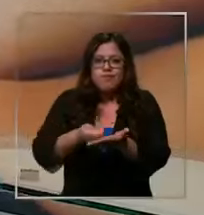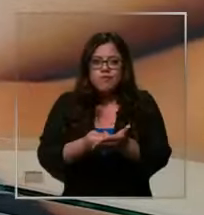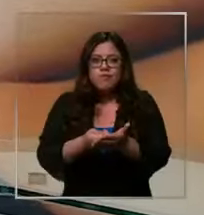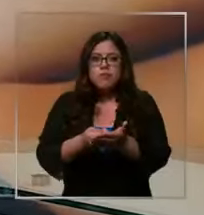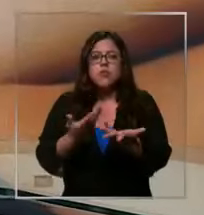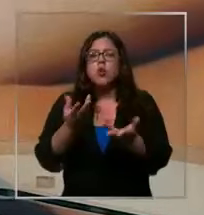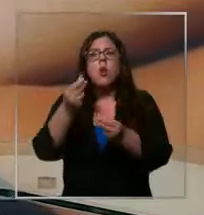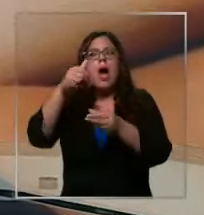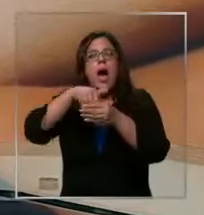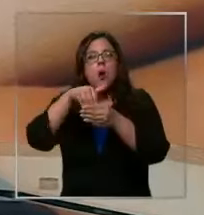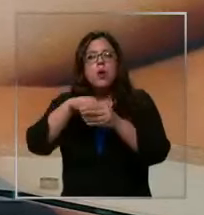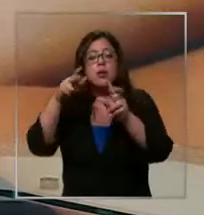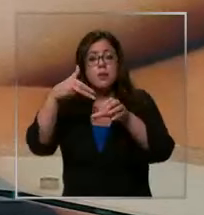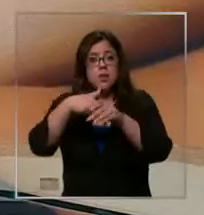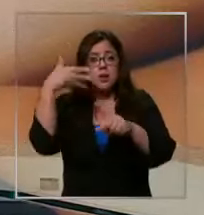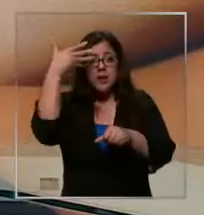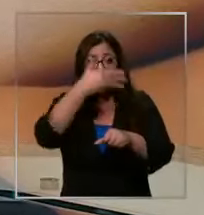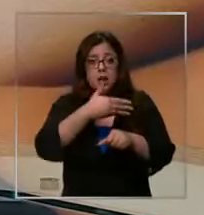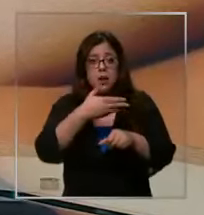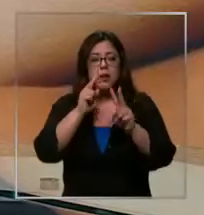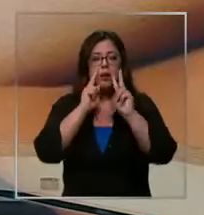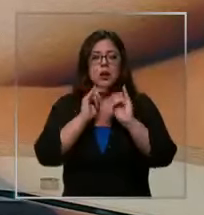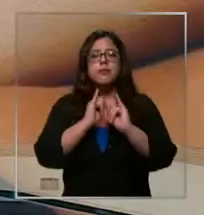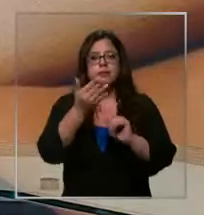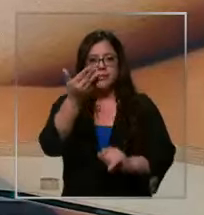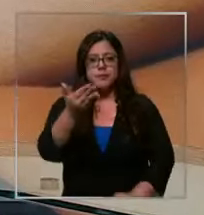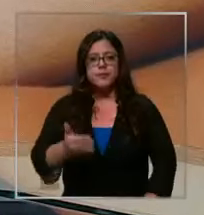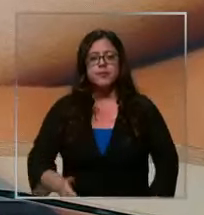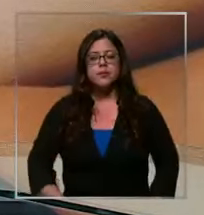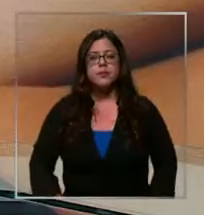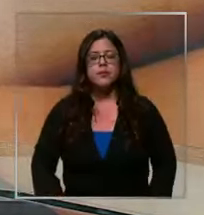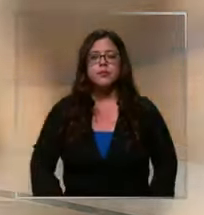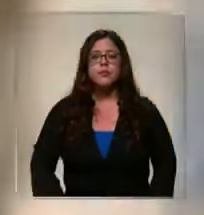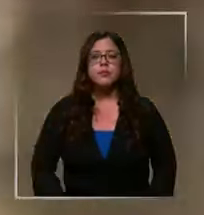poder ahorrar en combustible? Todo eso se lo contamos a continuación.